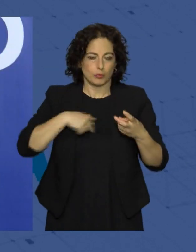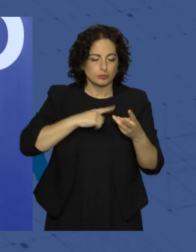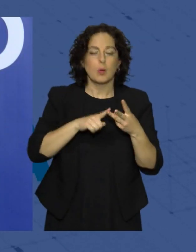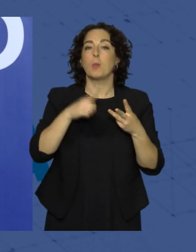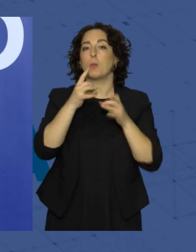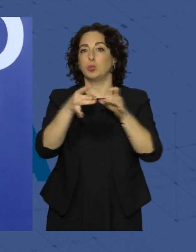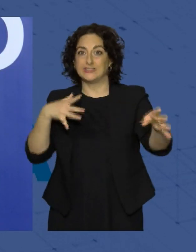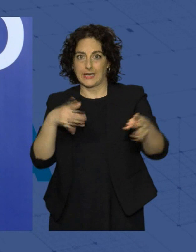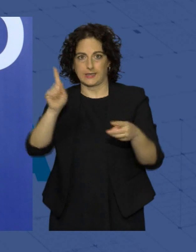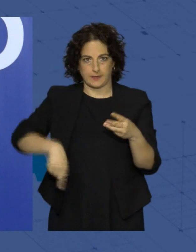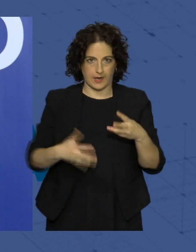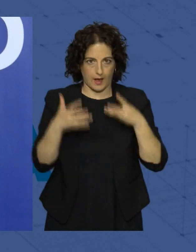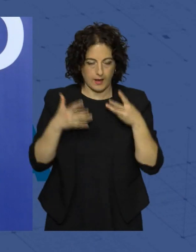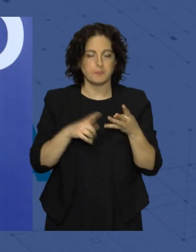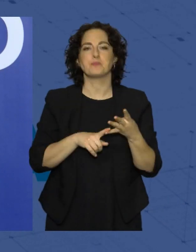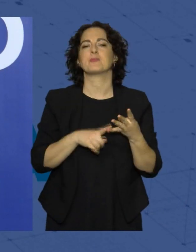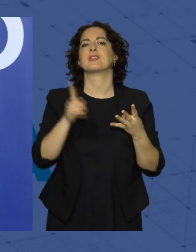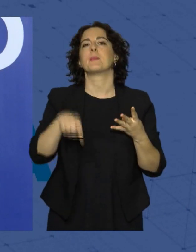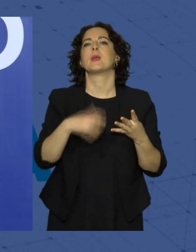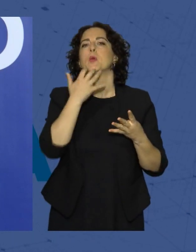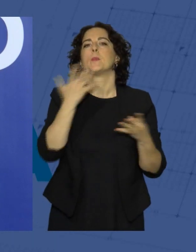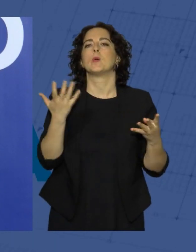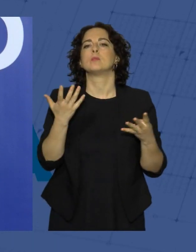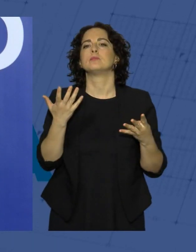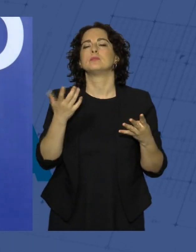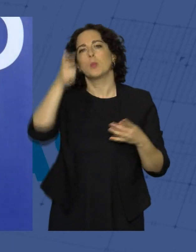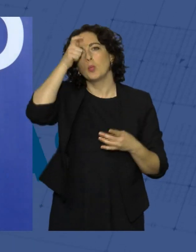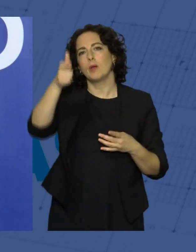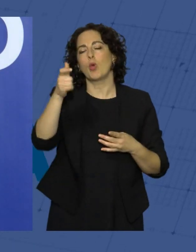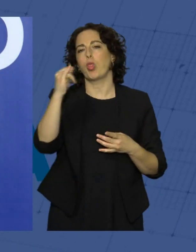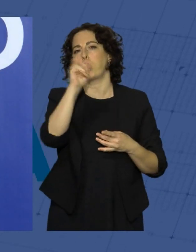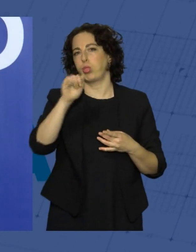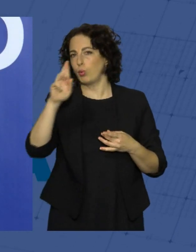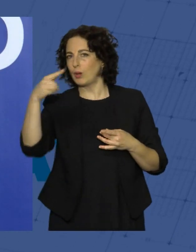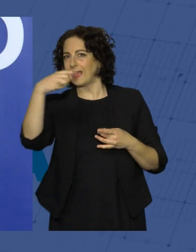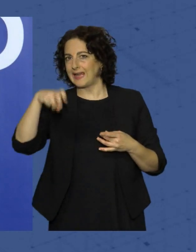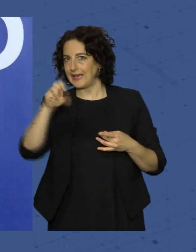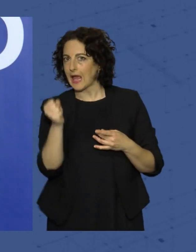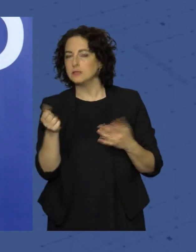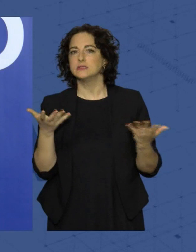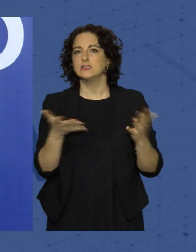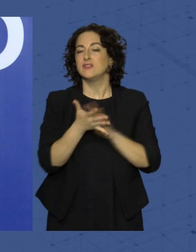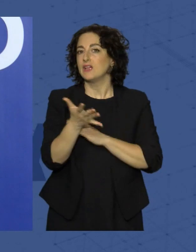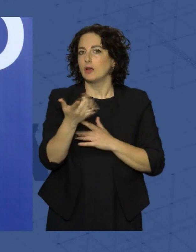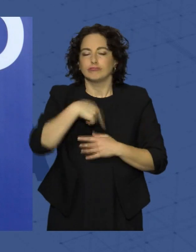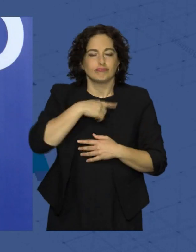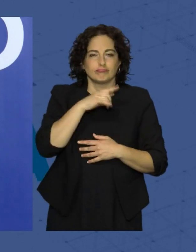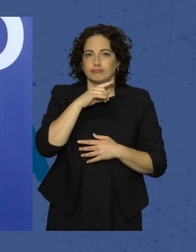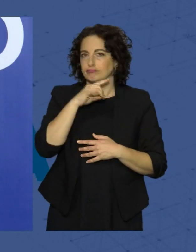Purchena, me refiero también al municipio de Zurgena y, por tanto, estamos muy